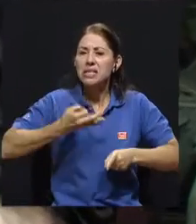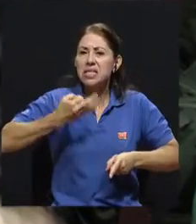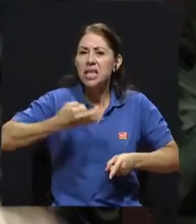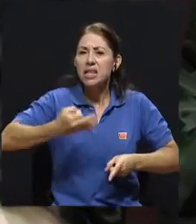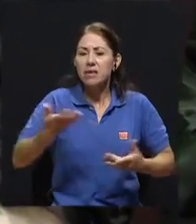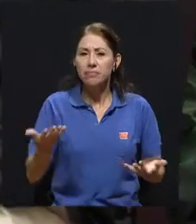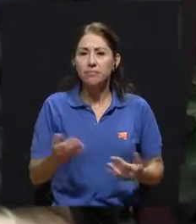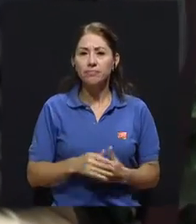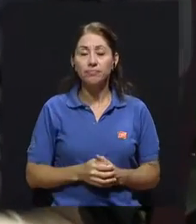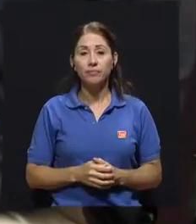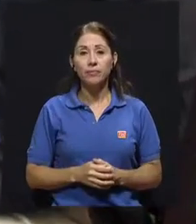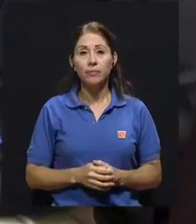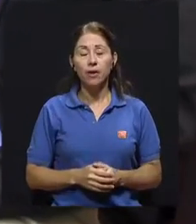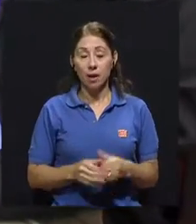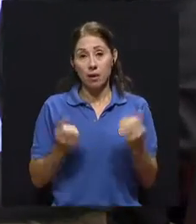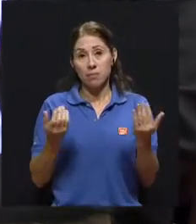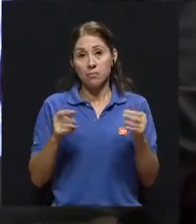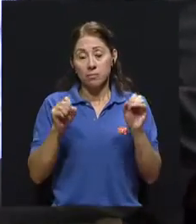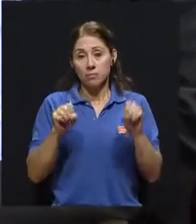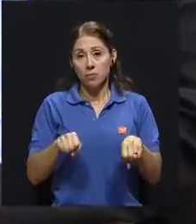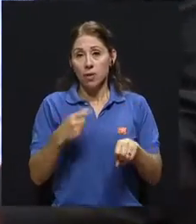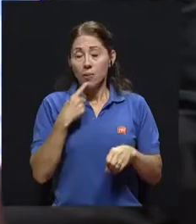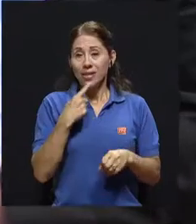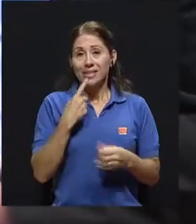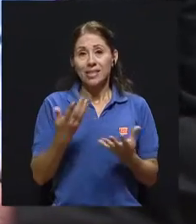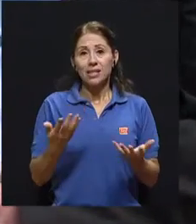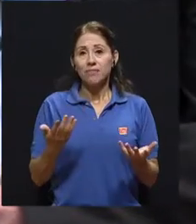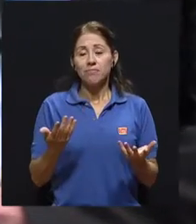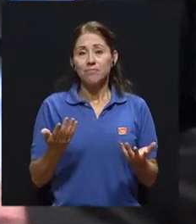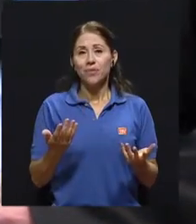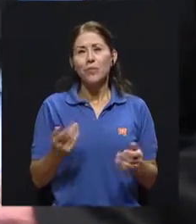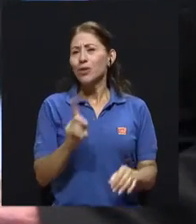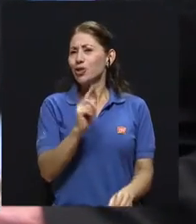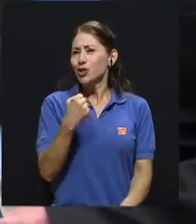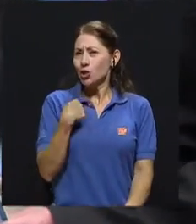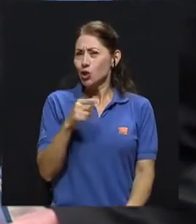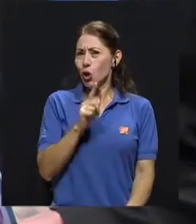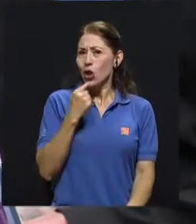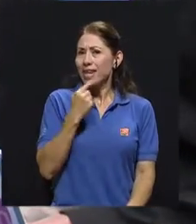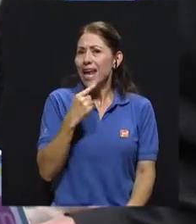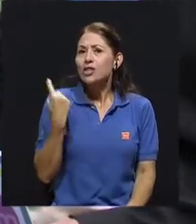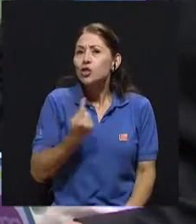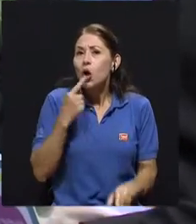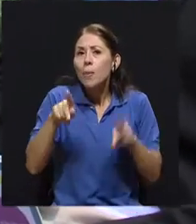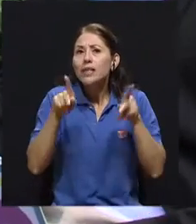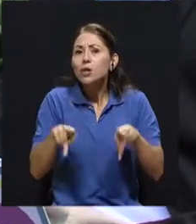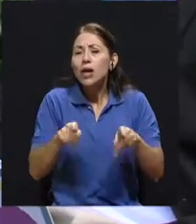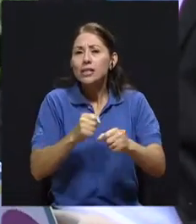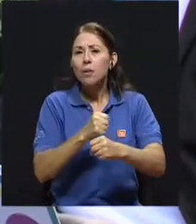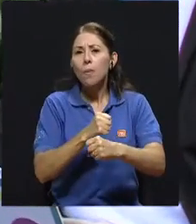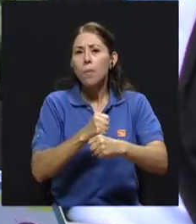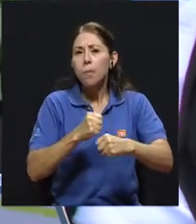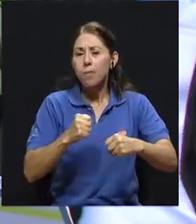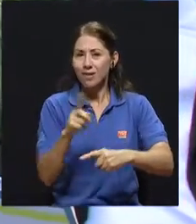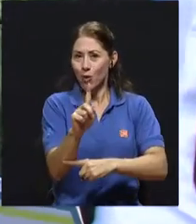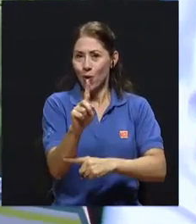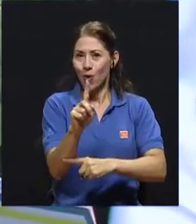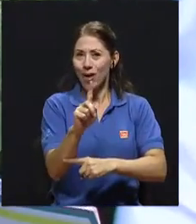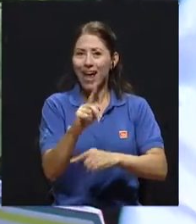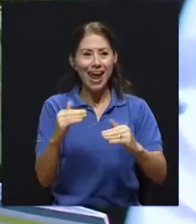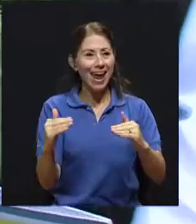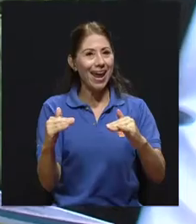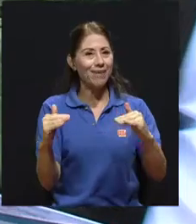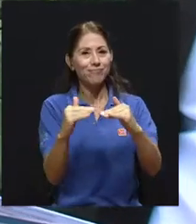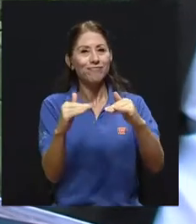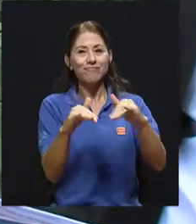Bueno, podríamos decir que, incluso yo no diría que solo las personas con obesidad, todas las personas en general, todas las personas